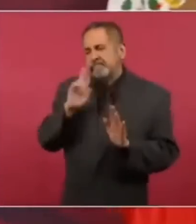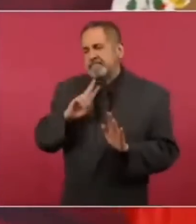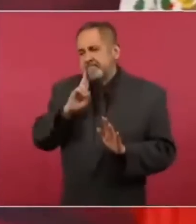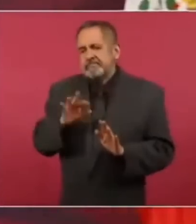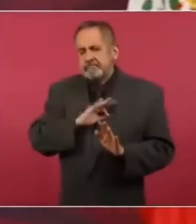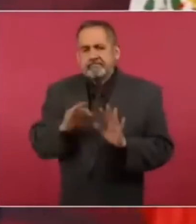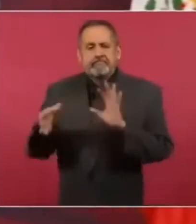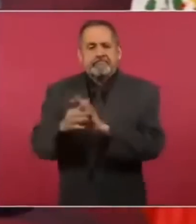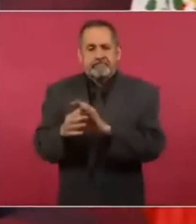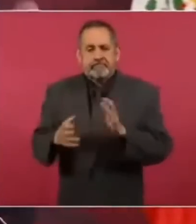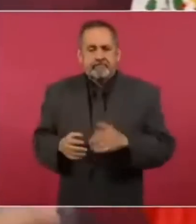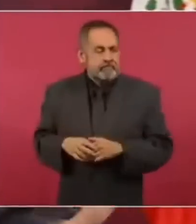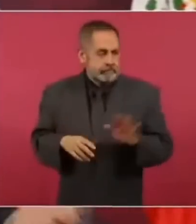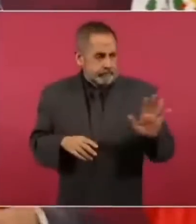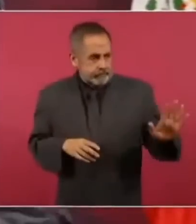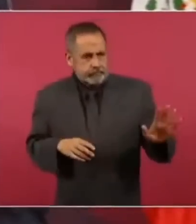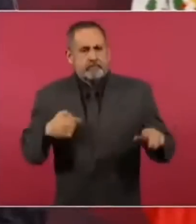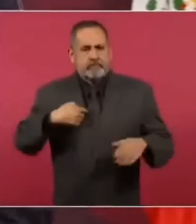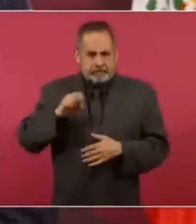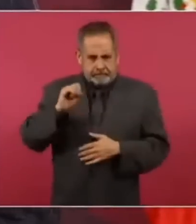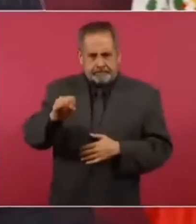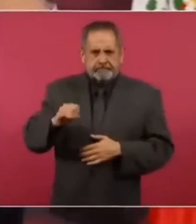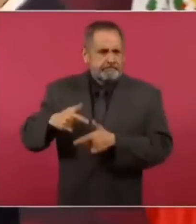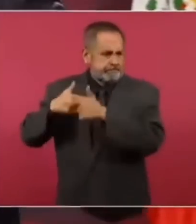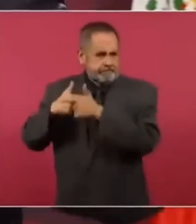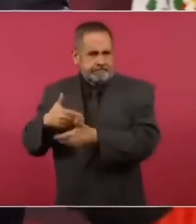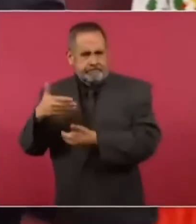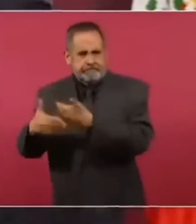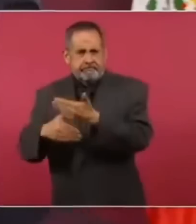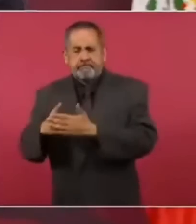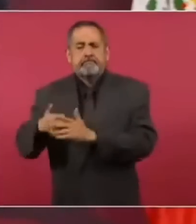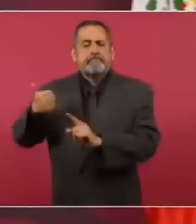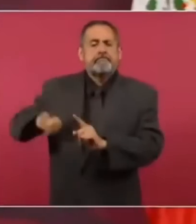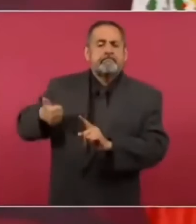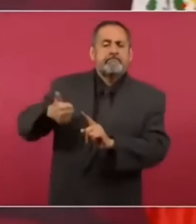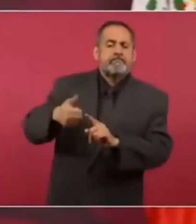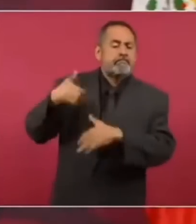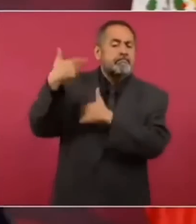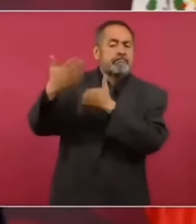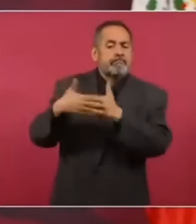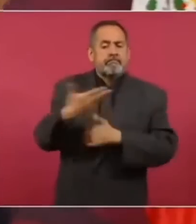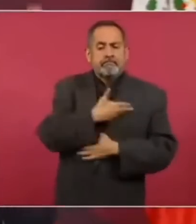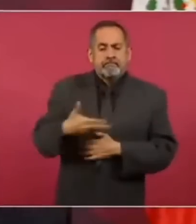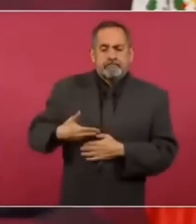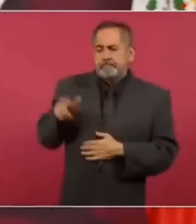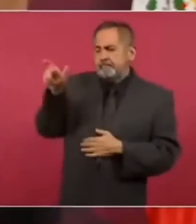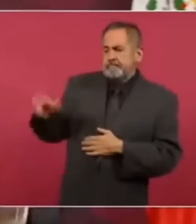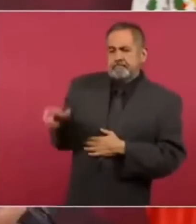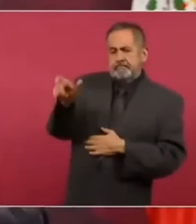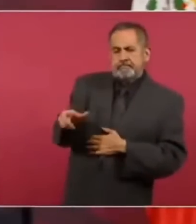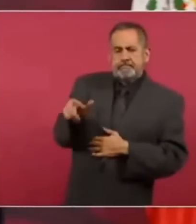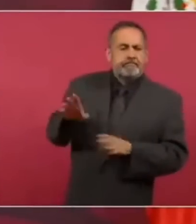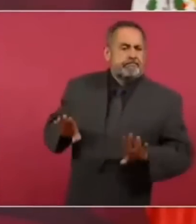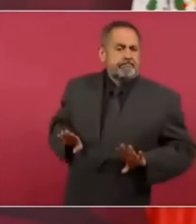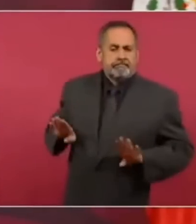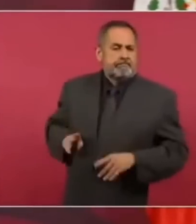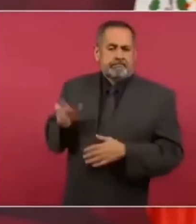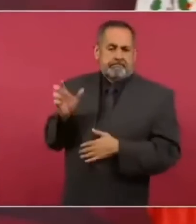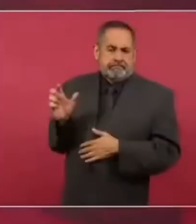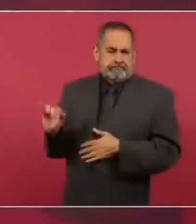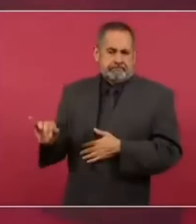es continuidad pero con cambio porque cada quien tiene su estilo su manera